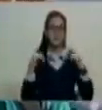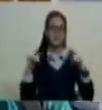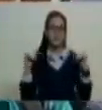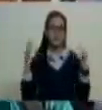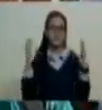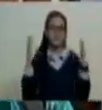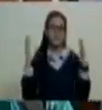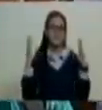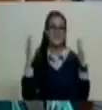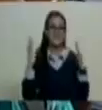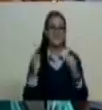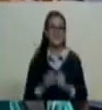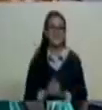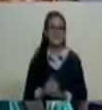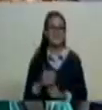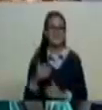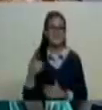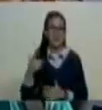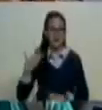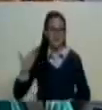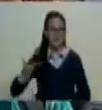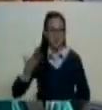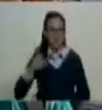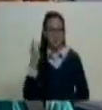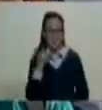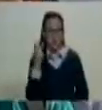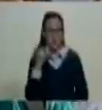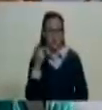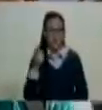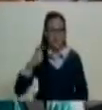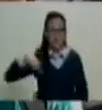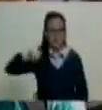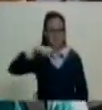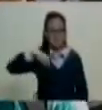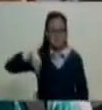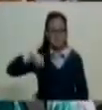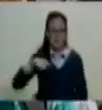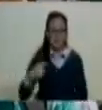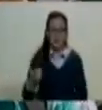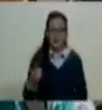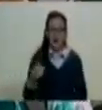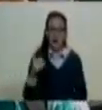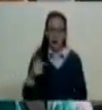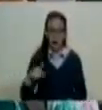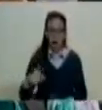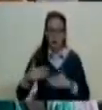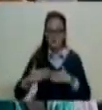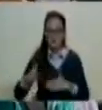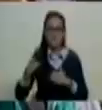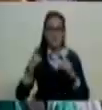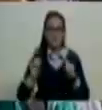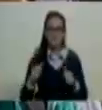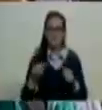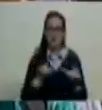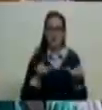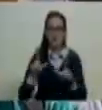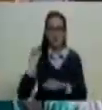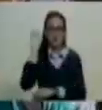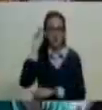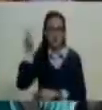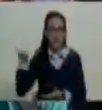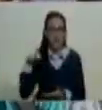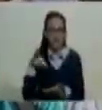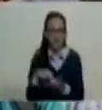Un acto de gran trascendencia política para nuestro país. De esta manera entonces queda instalada la asamblea nacional